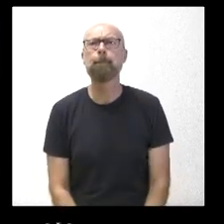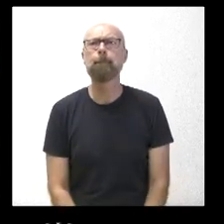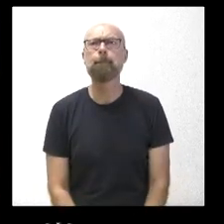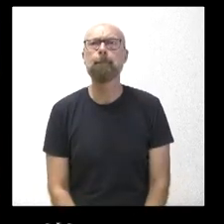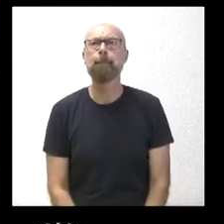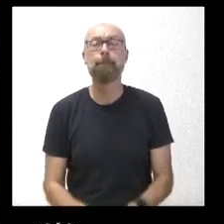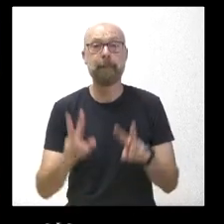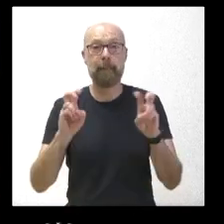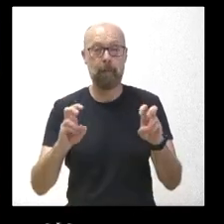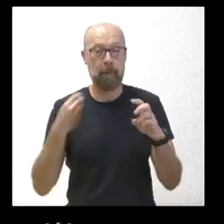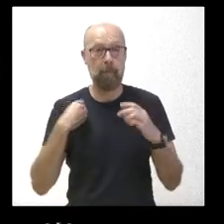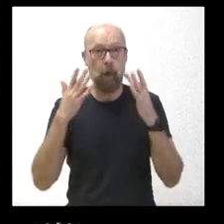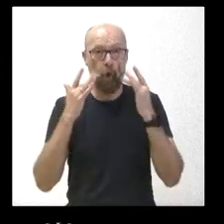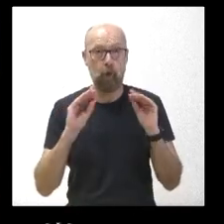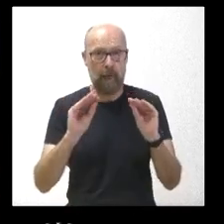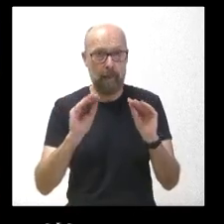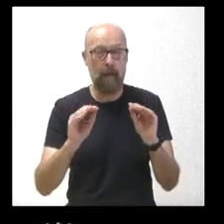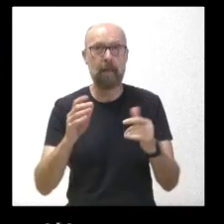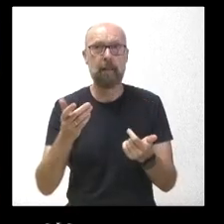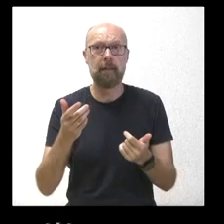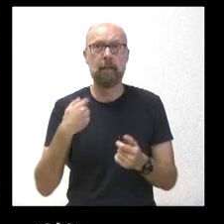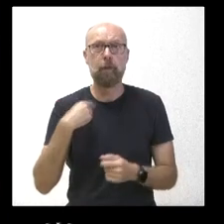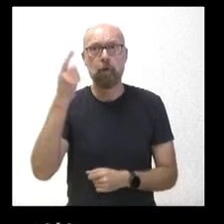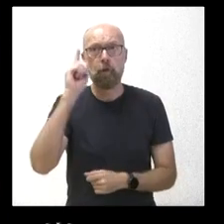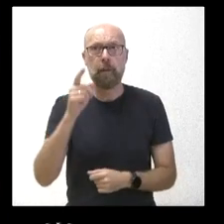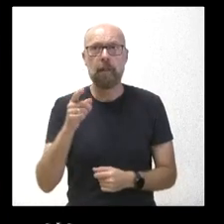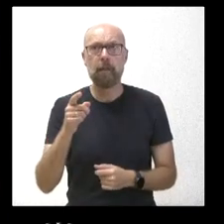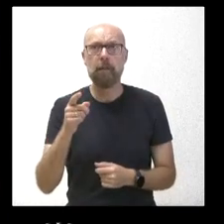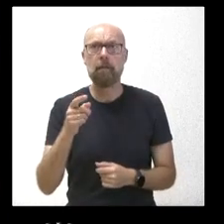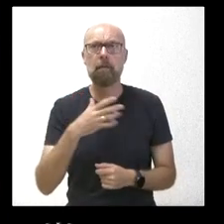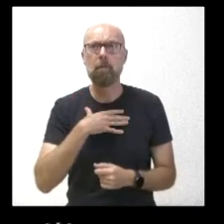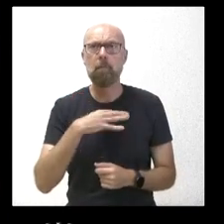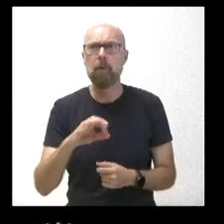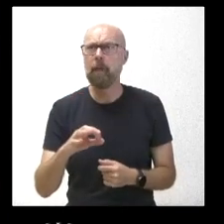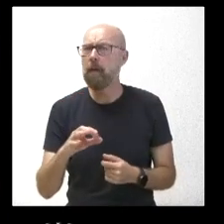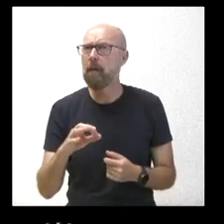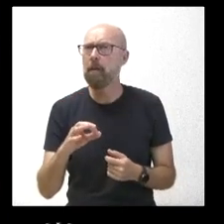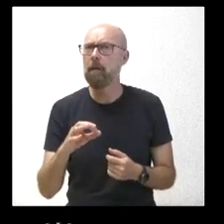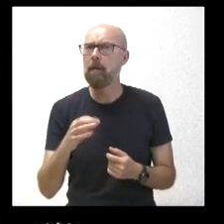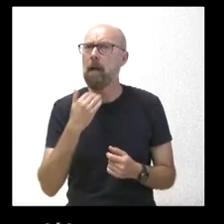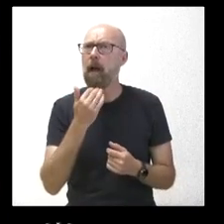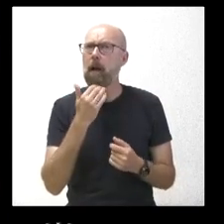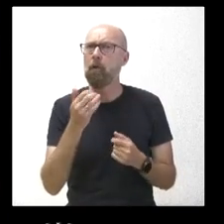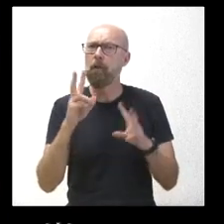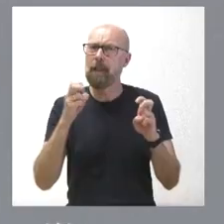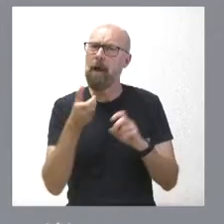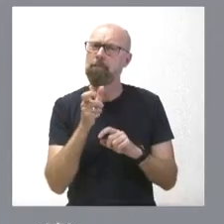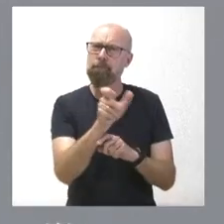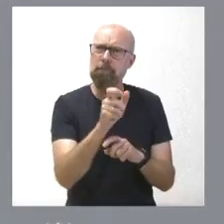Sobre su neutralidad. No sé si considera que es así. Incluso parece que le pueden poner algún tipo de multa. sé si va hacer algún tipo de respuesta o alguna cosa. Gracias.